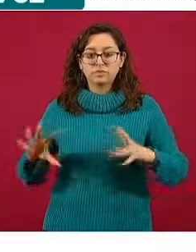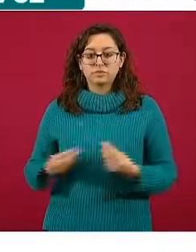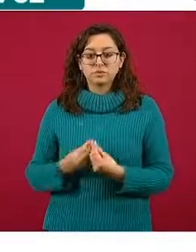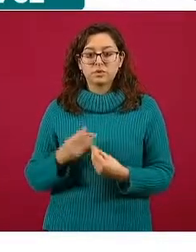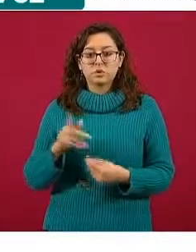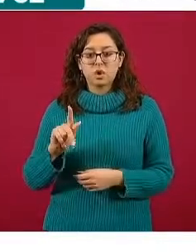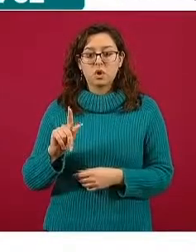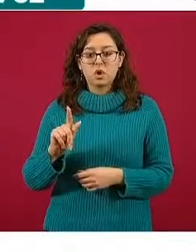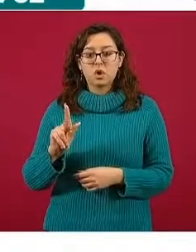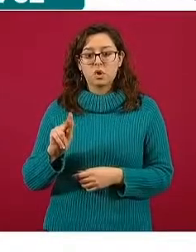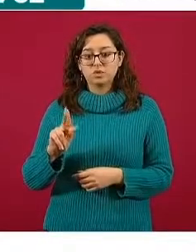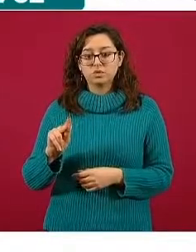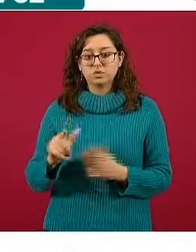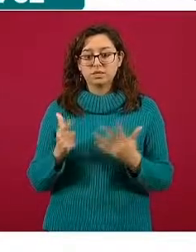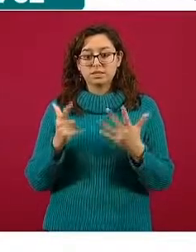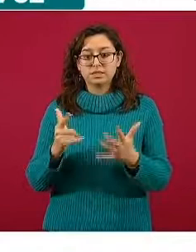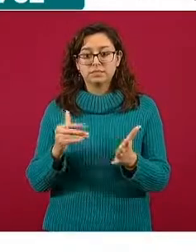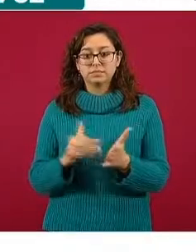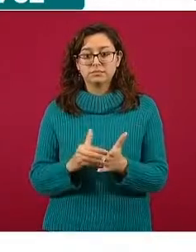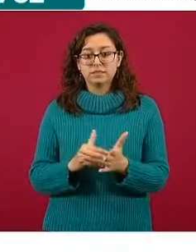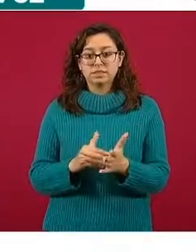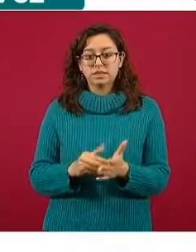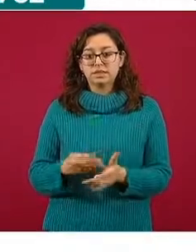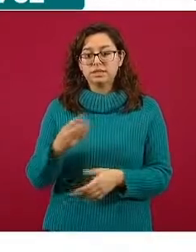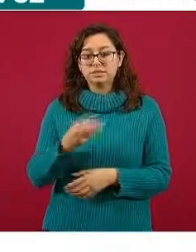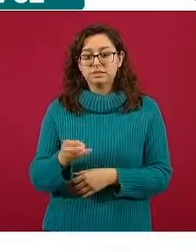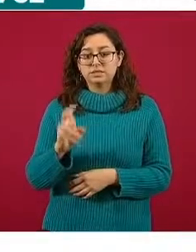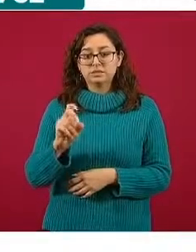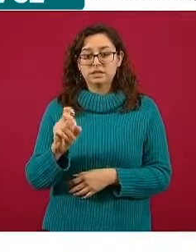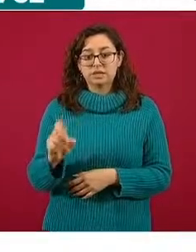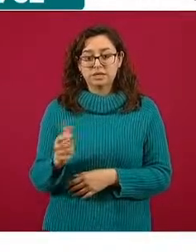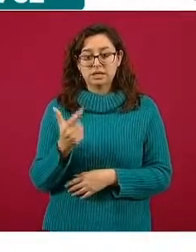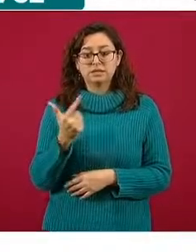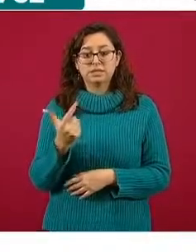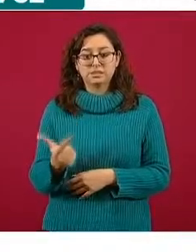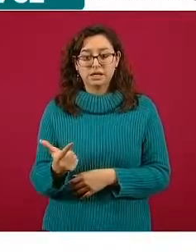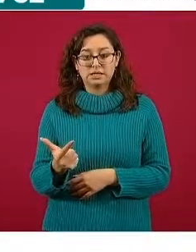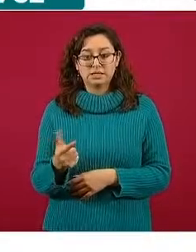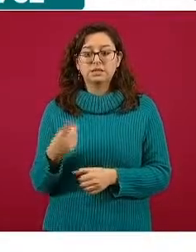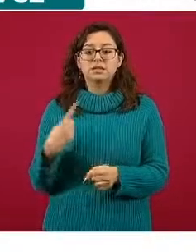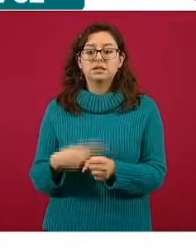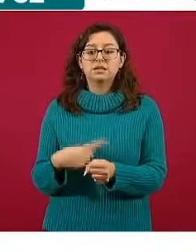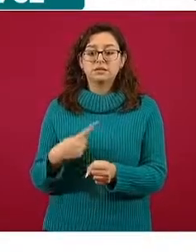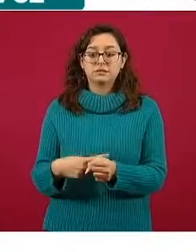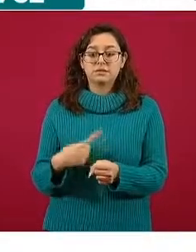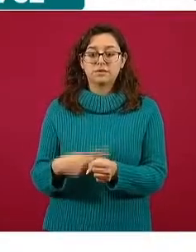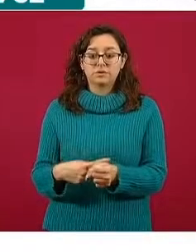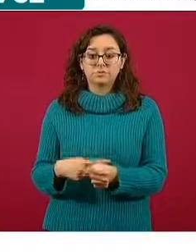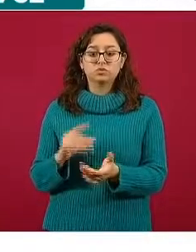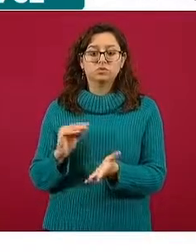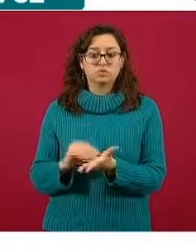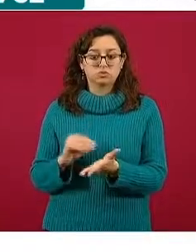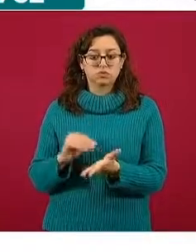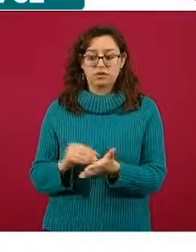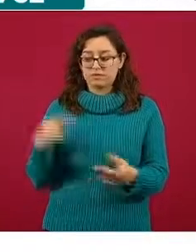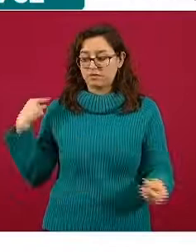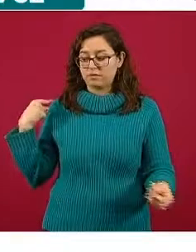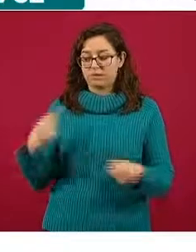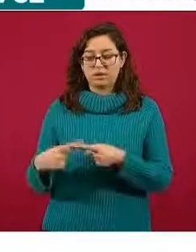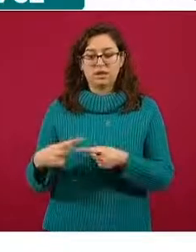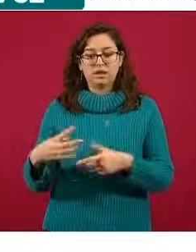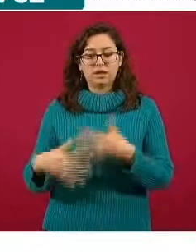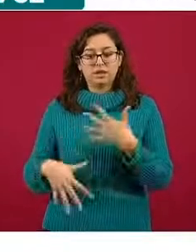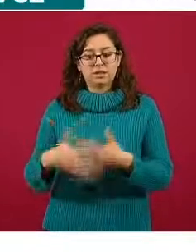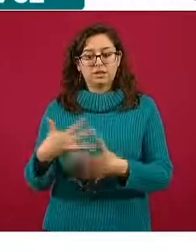87 mil 337 personas que se estima que tienen la infección activa, lo que